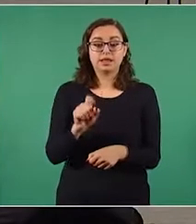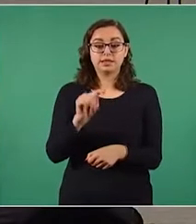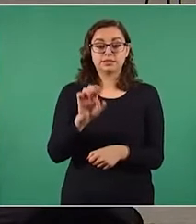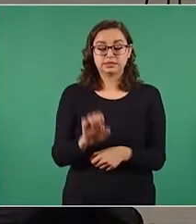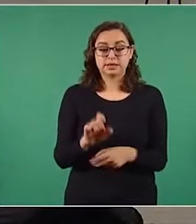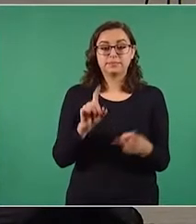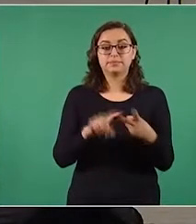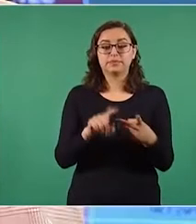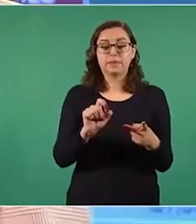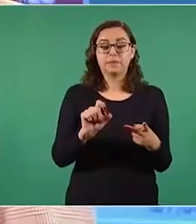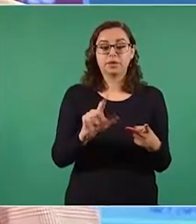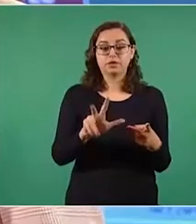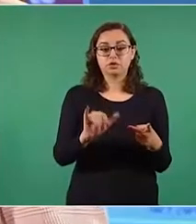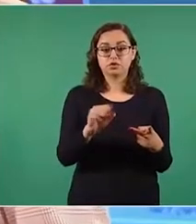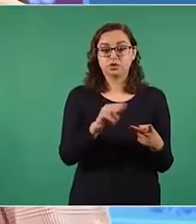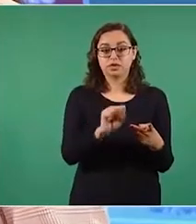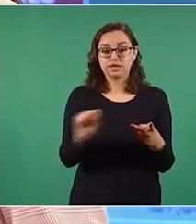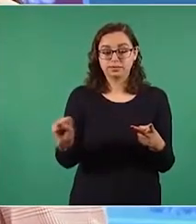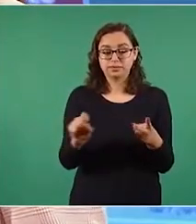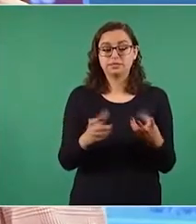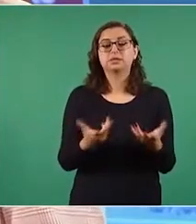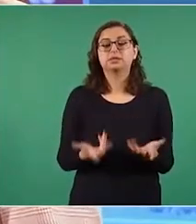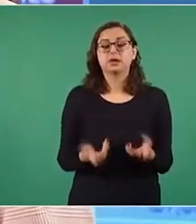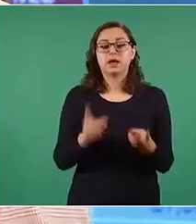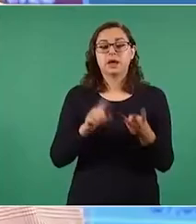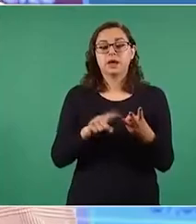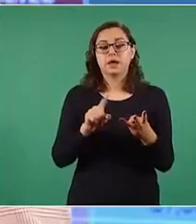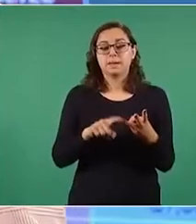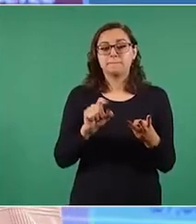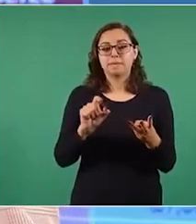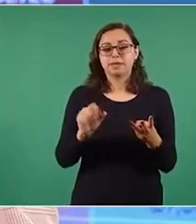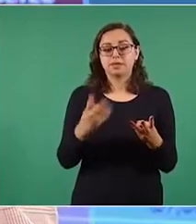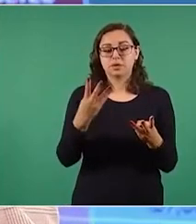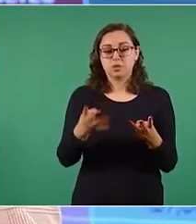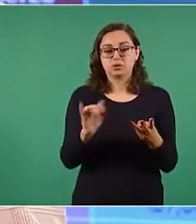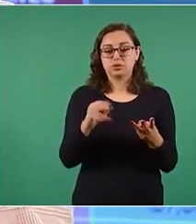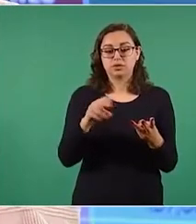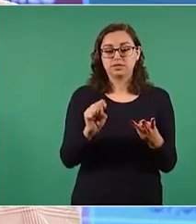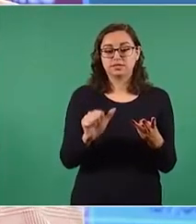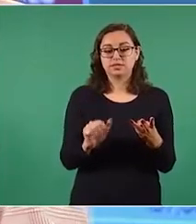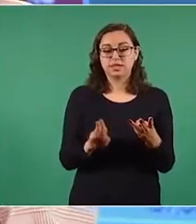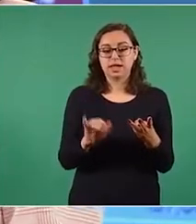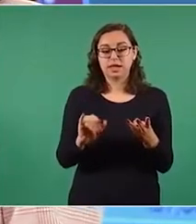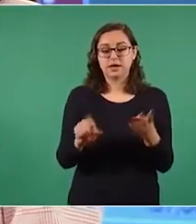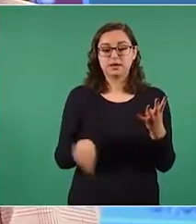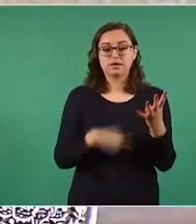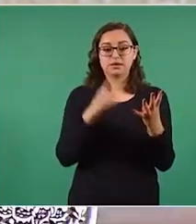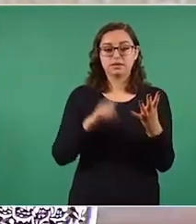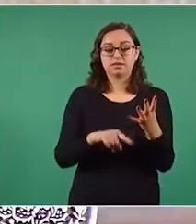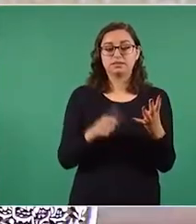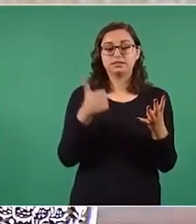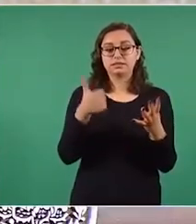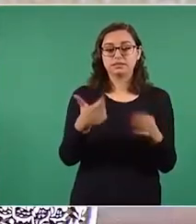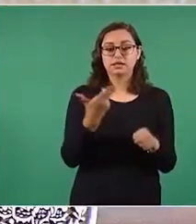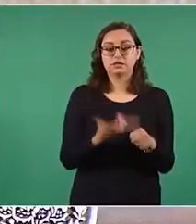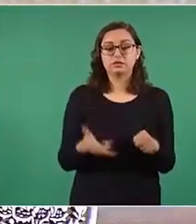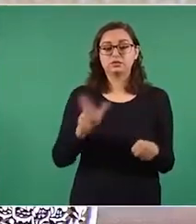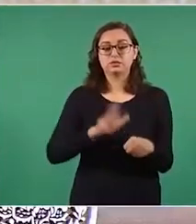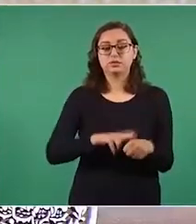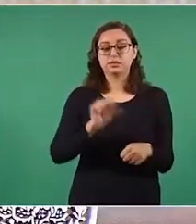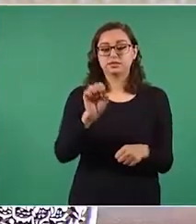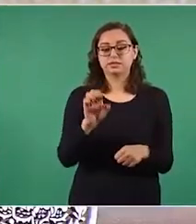en 28 hospitales del IMSS, además 24 hospitales del Insabi y seis hospitales de la